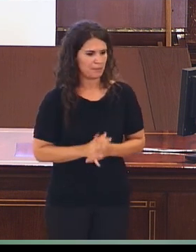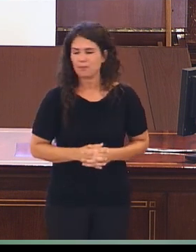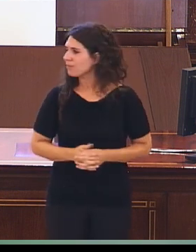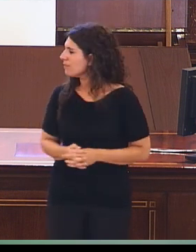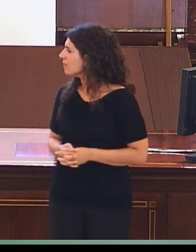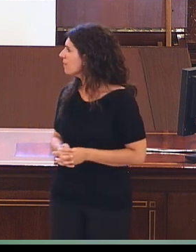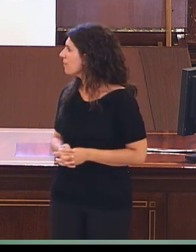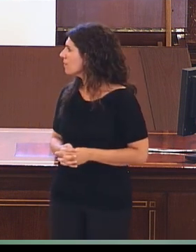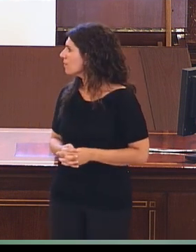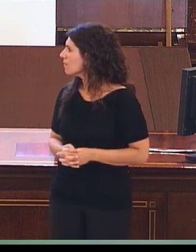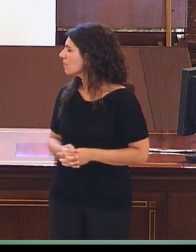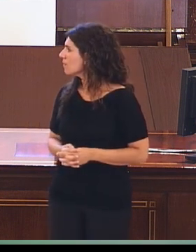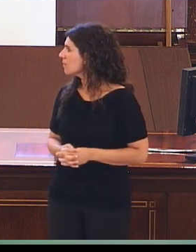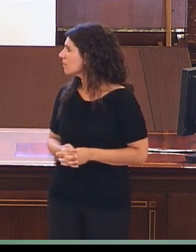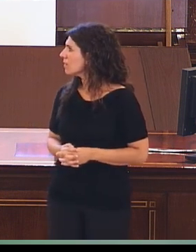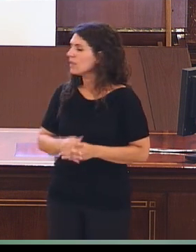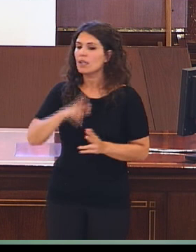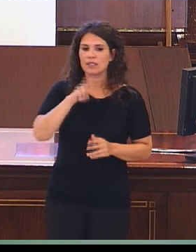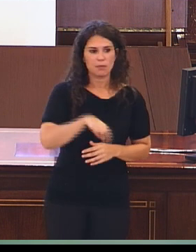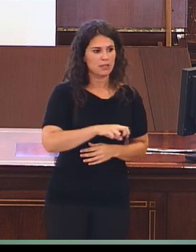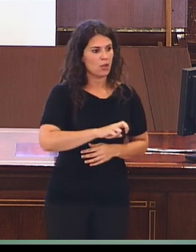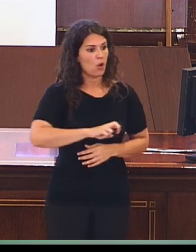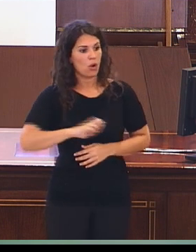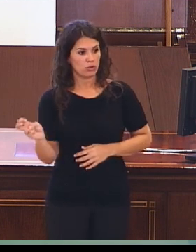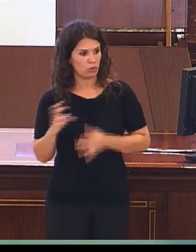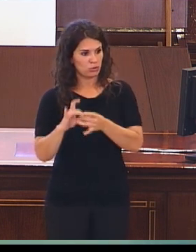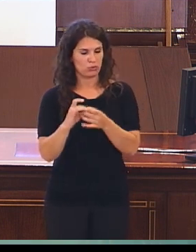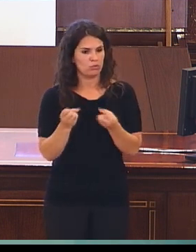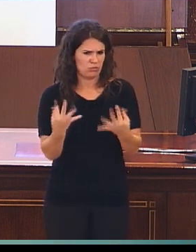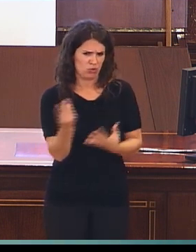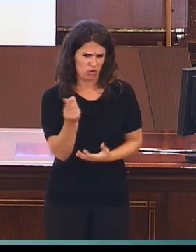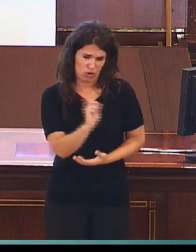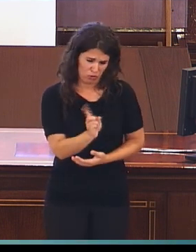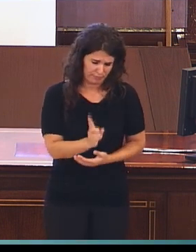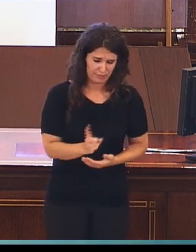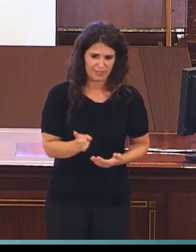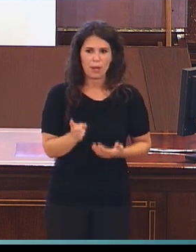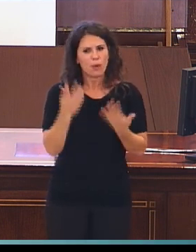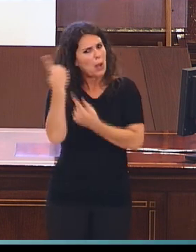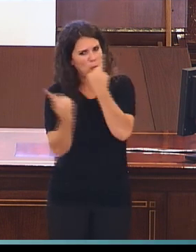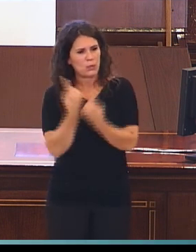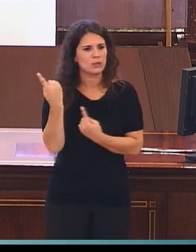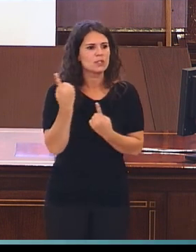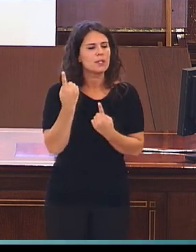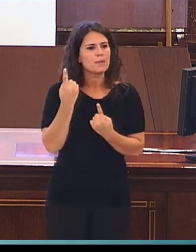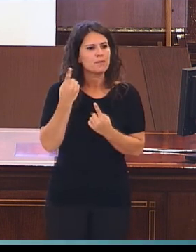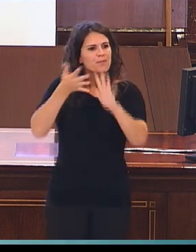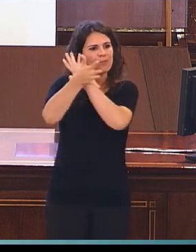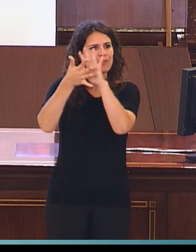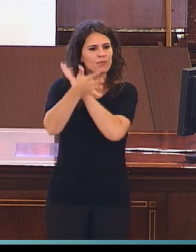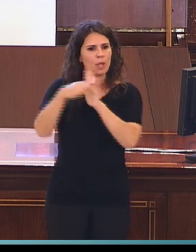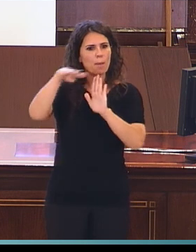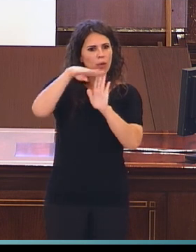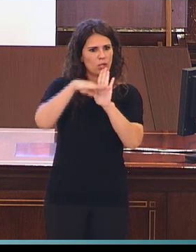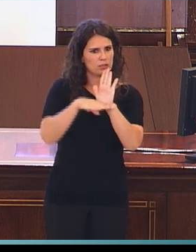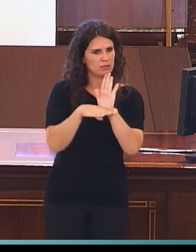Y otro número de estudios, no muy numerosos, van dedicados a exponer cuáles serían las pautas a seguir